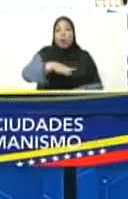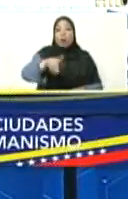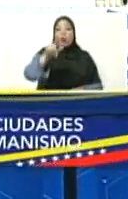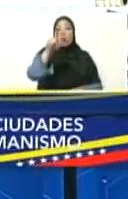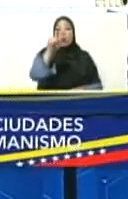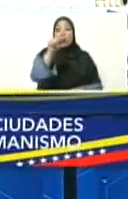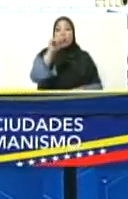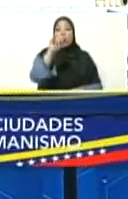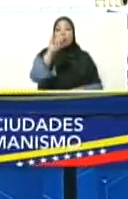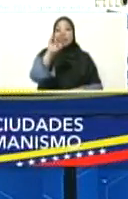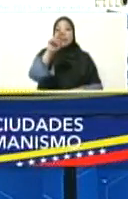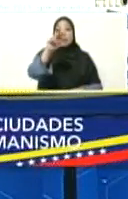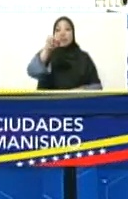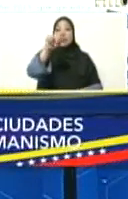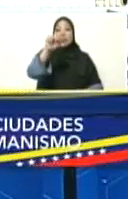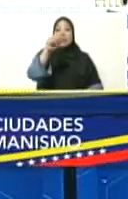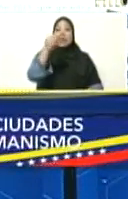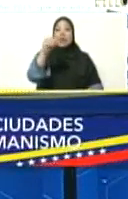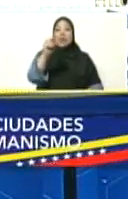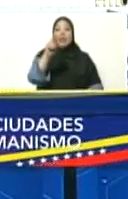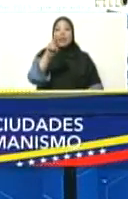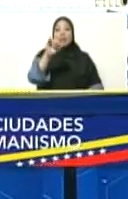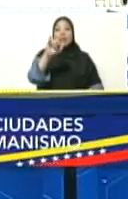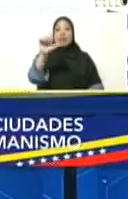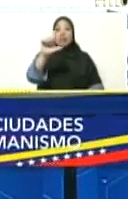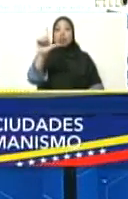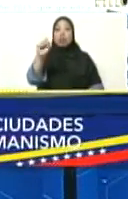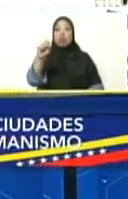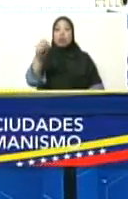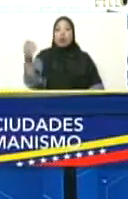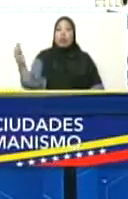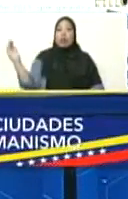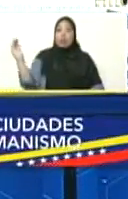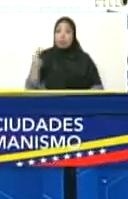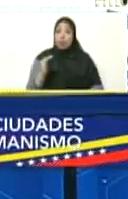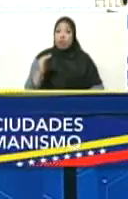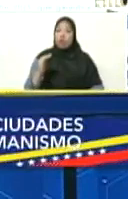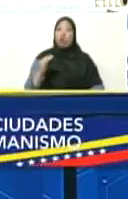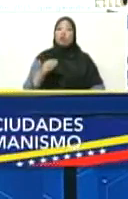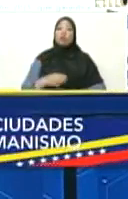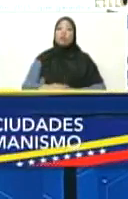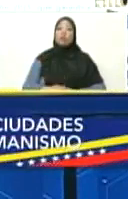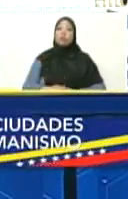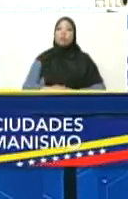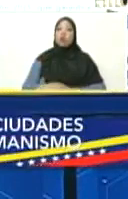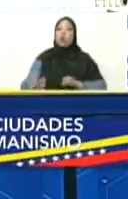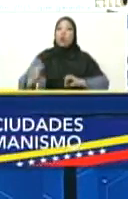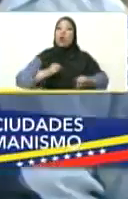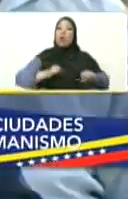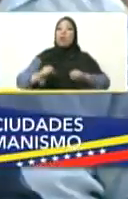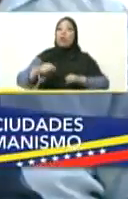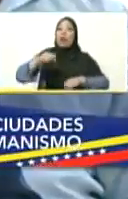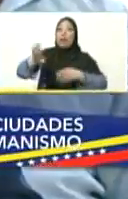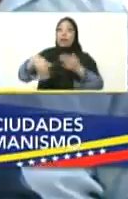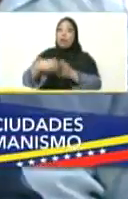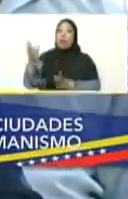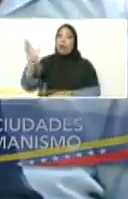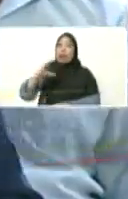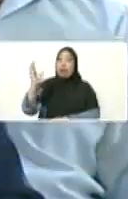Y su familia se vino de Cogedes, Melania, ellos se vinieron a Caracas,